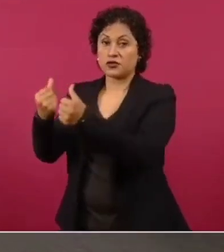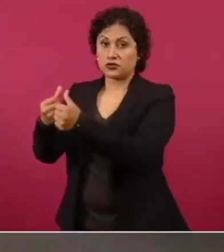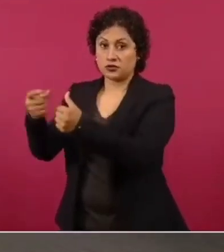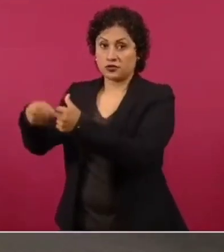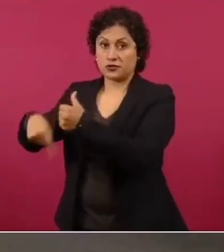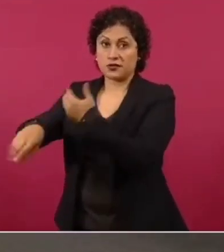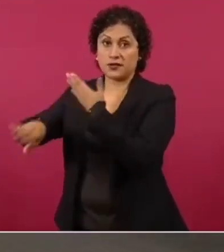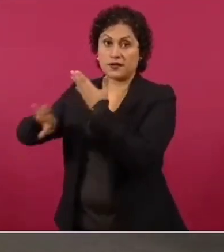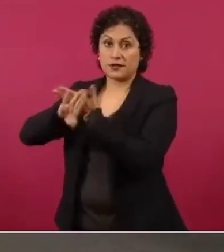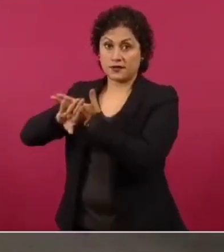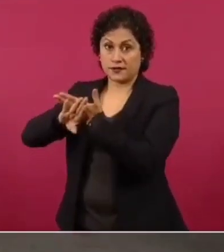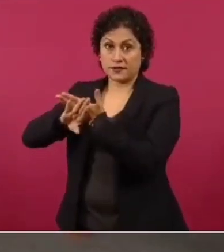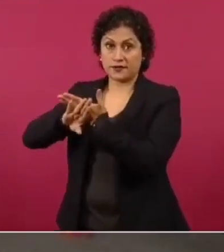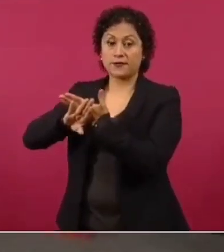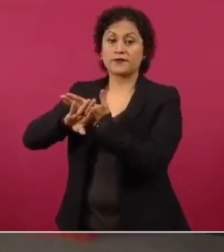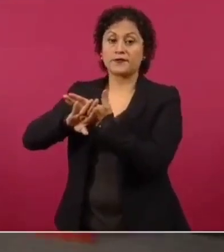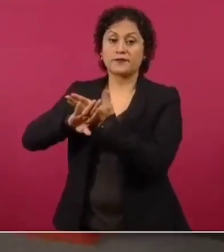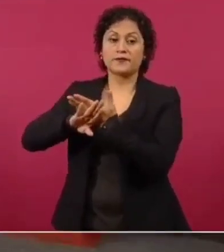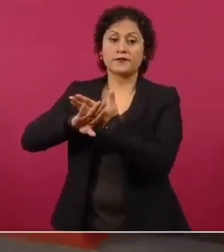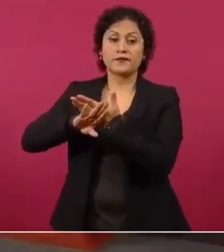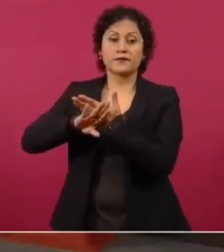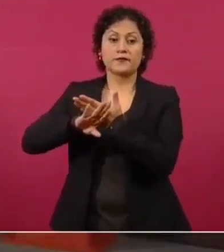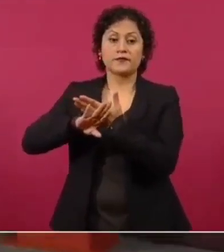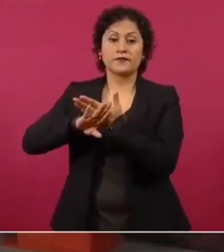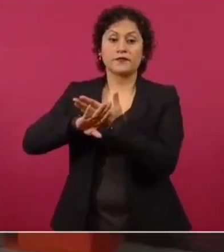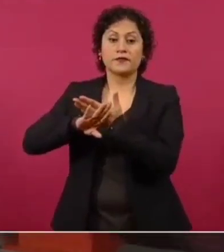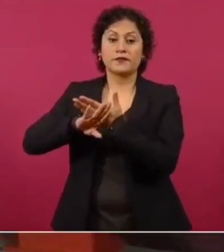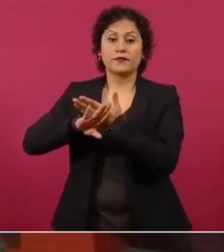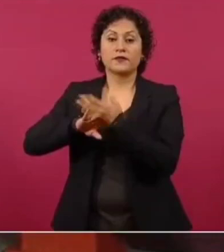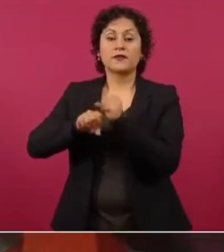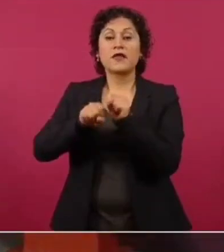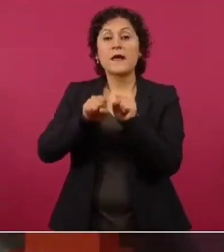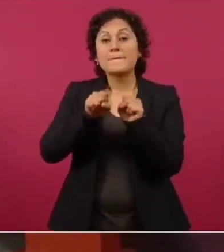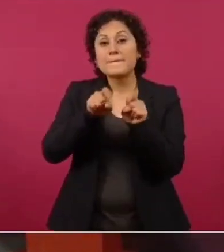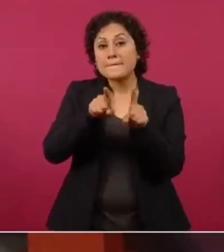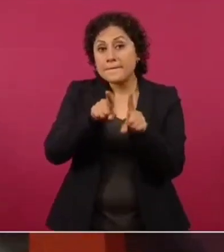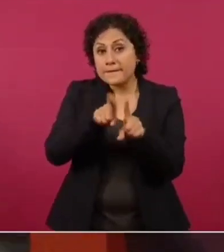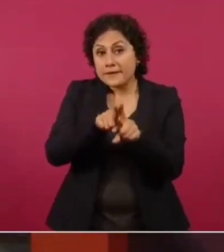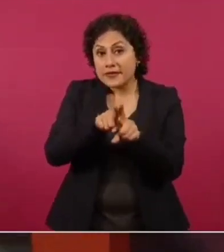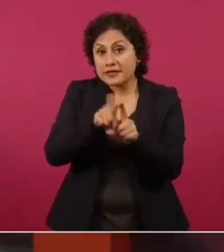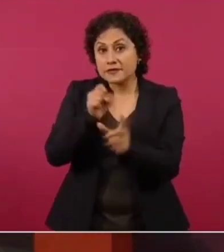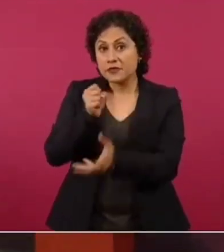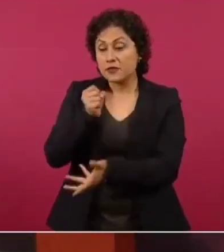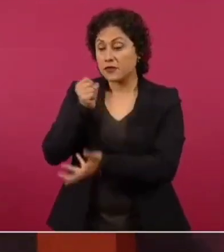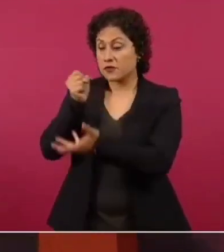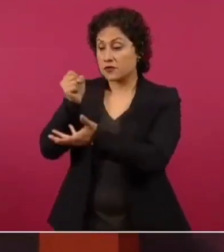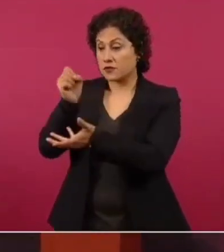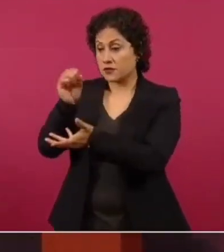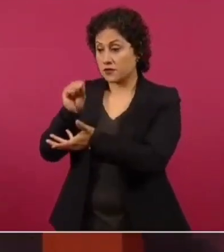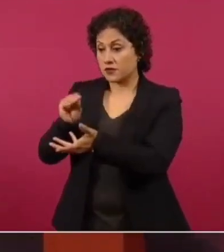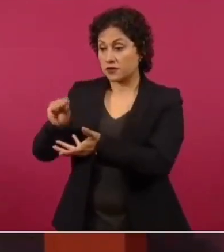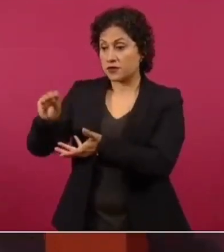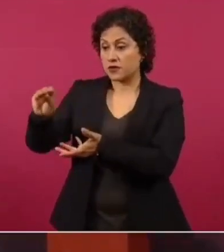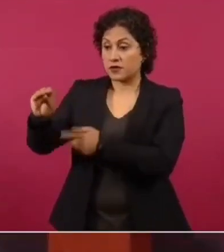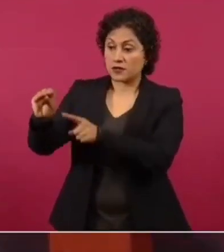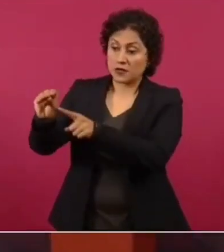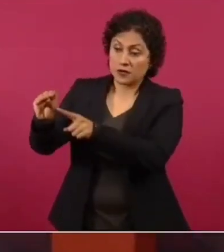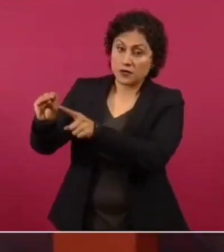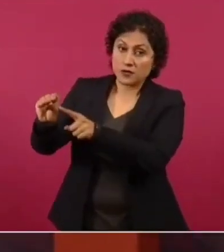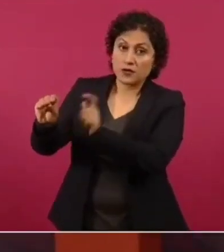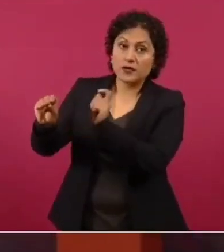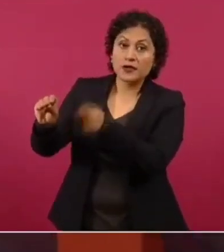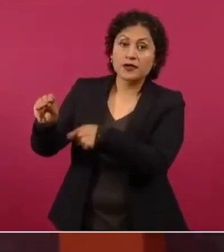hay aportaciones para asociaciones que